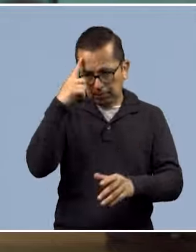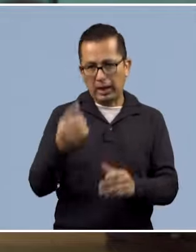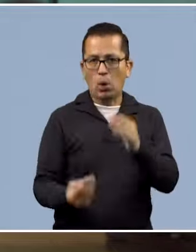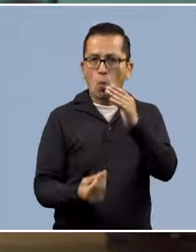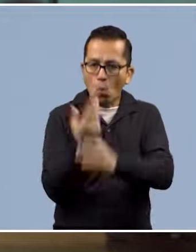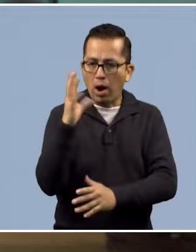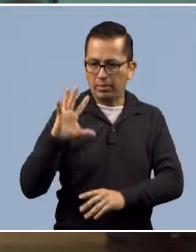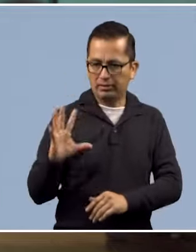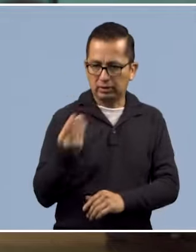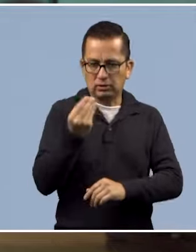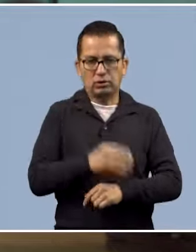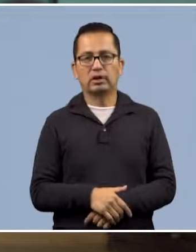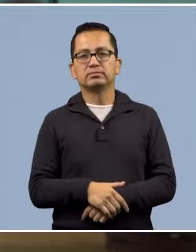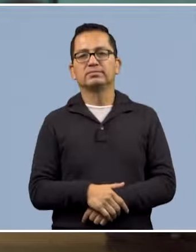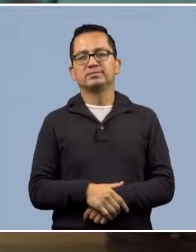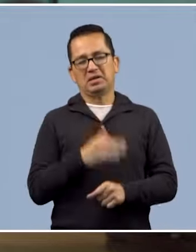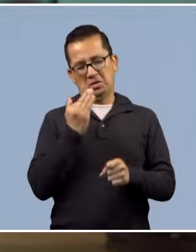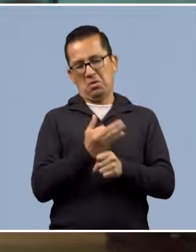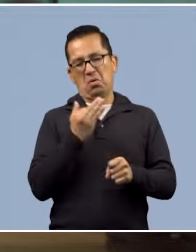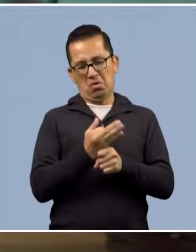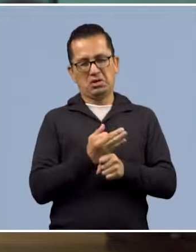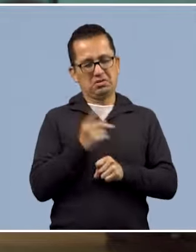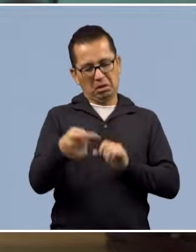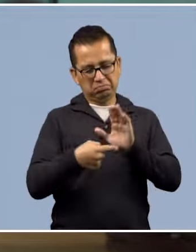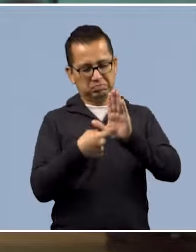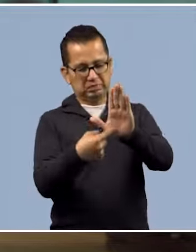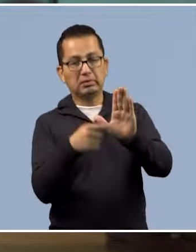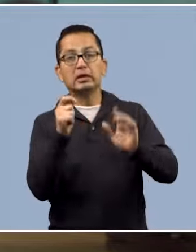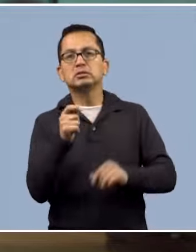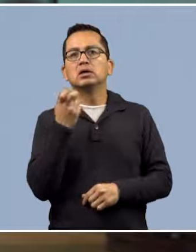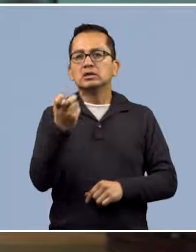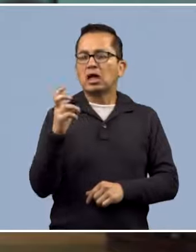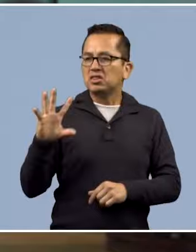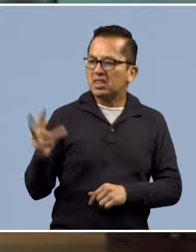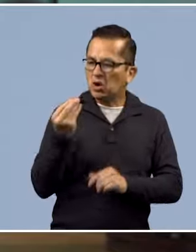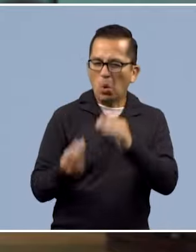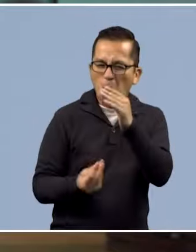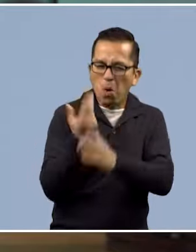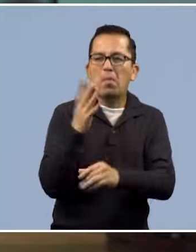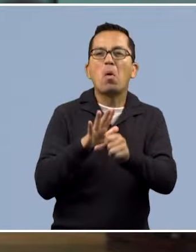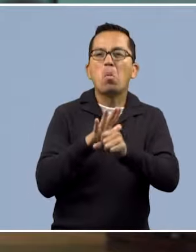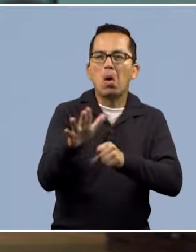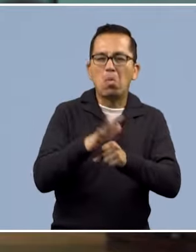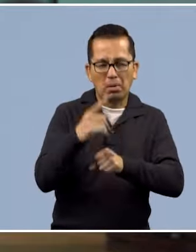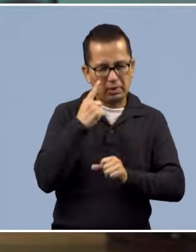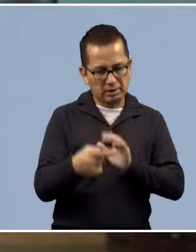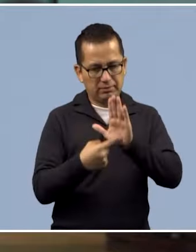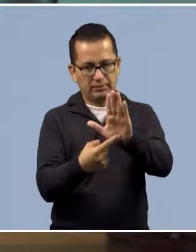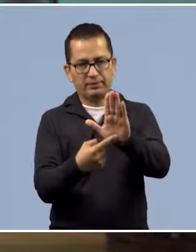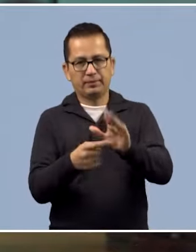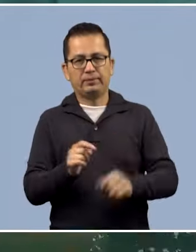tecnologías. Justamente en la segunda parte del reportaje, Daniel nos presenta algunas de ellas. Vamos a conocerlas.